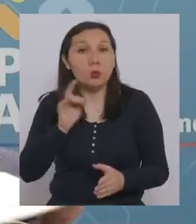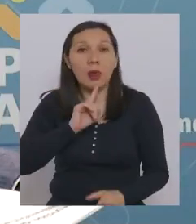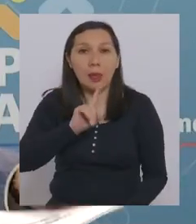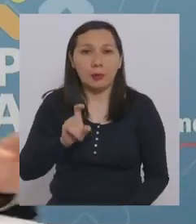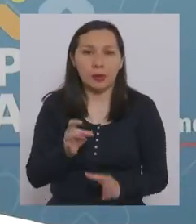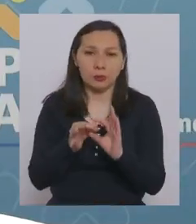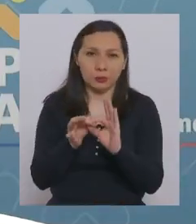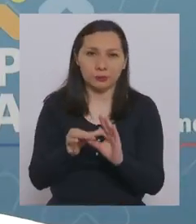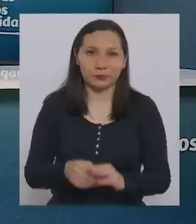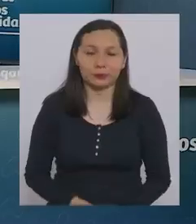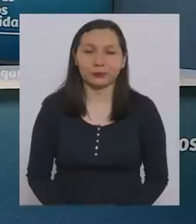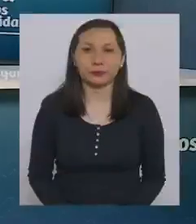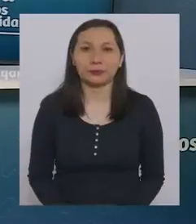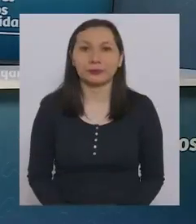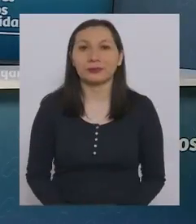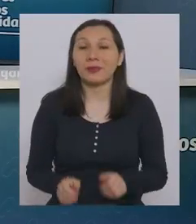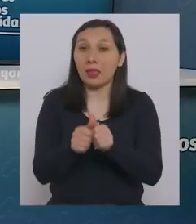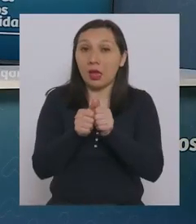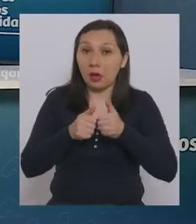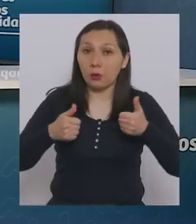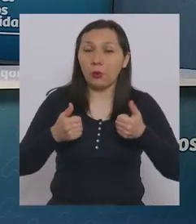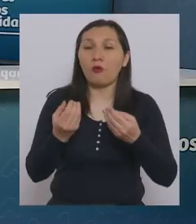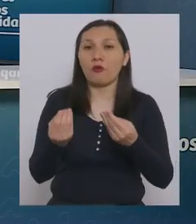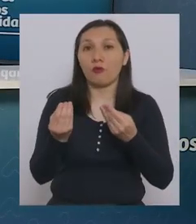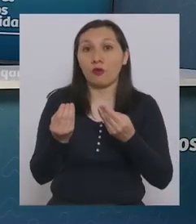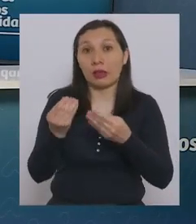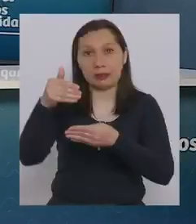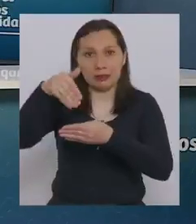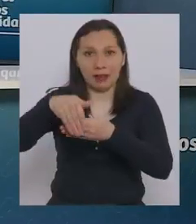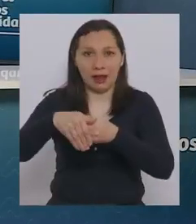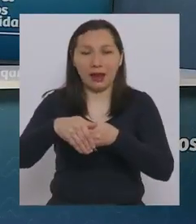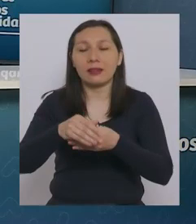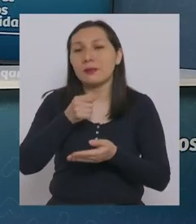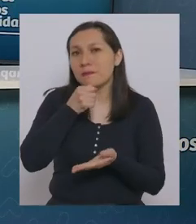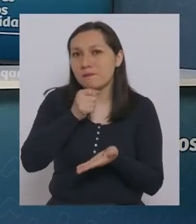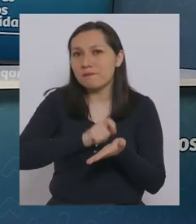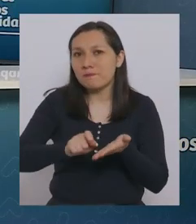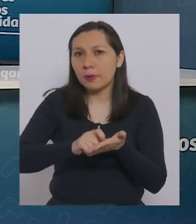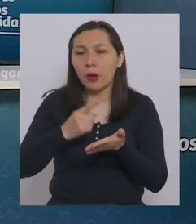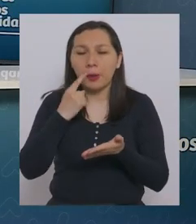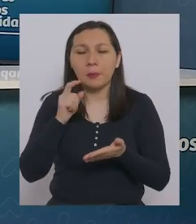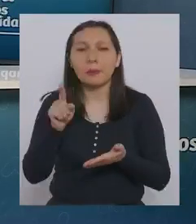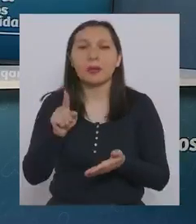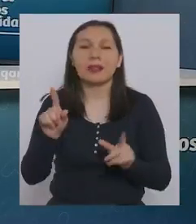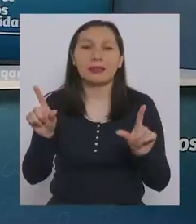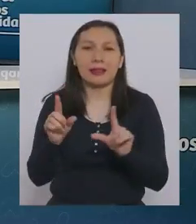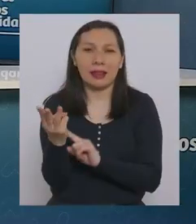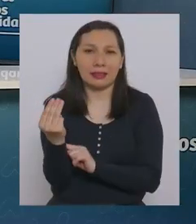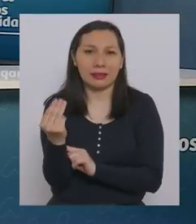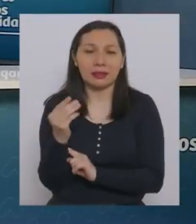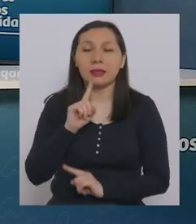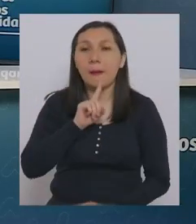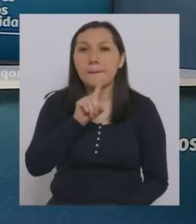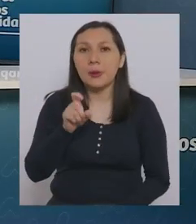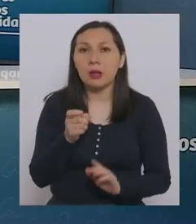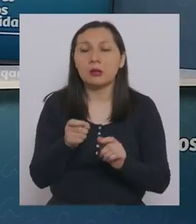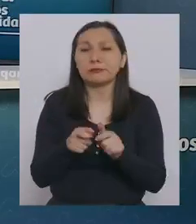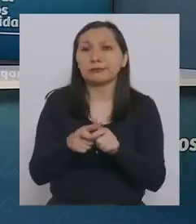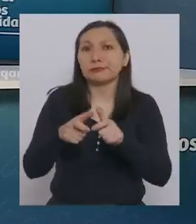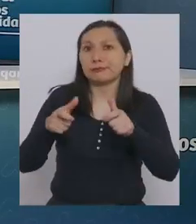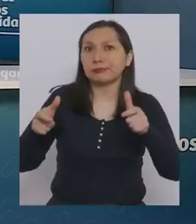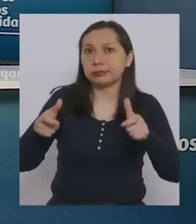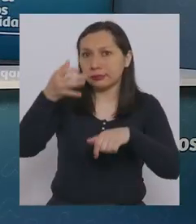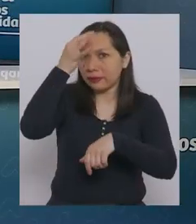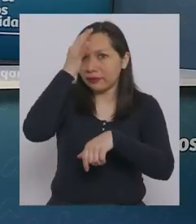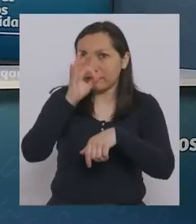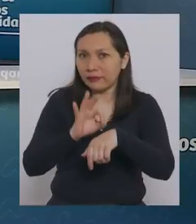continuación. Autoridades, buenas tardes. Sebastián, por acá de Tele13. Consultarles por el alza de los casos.